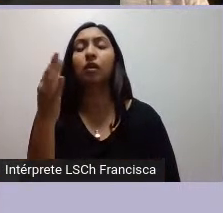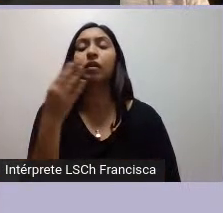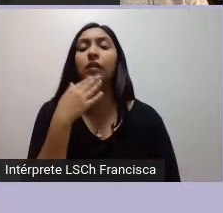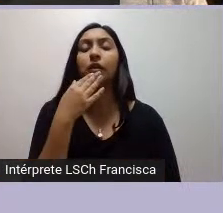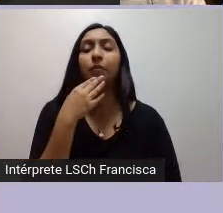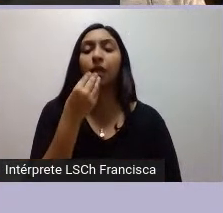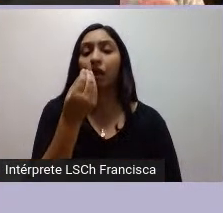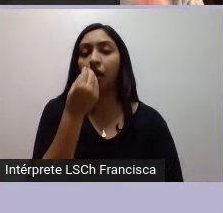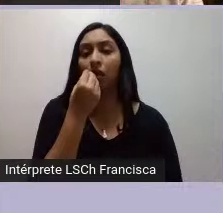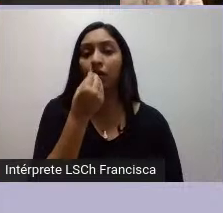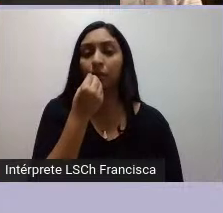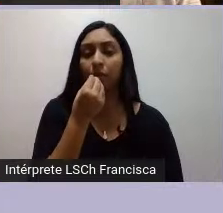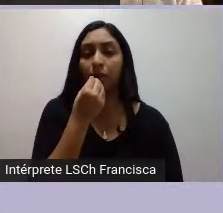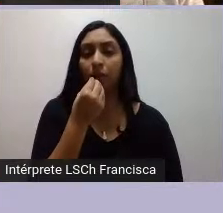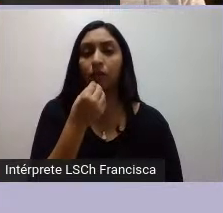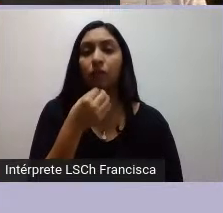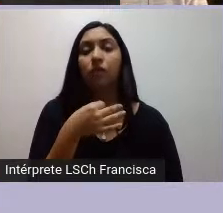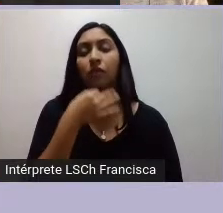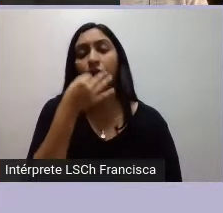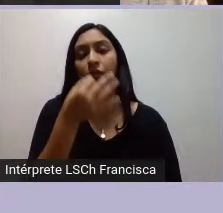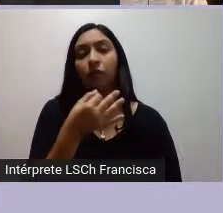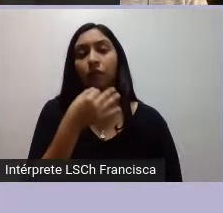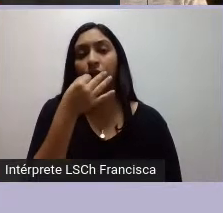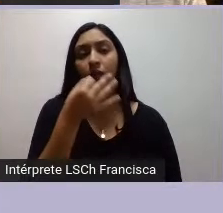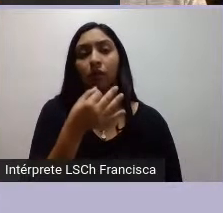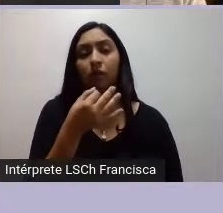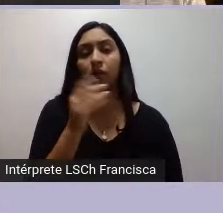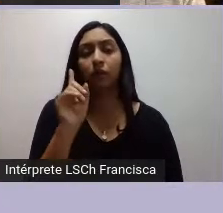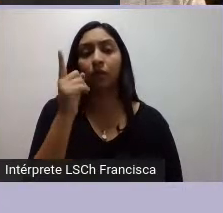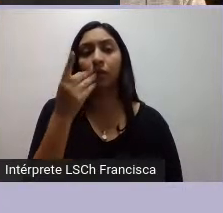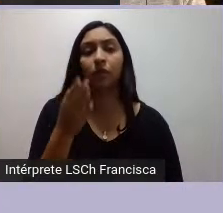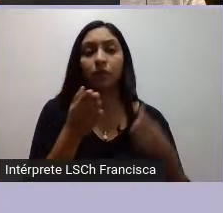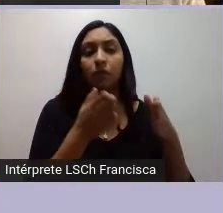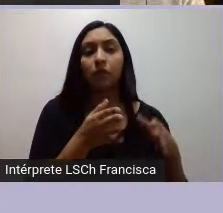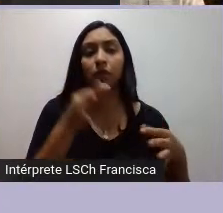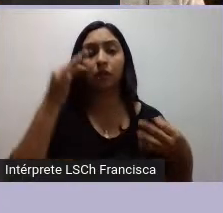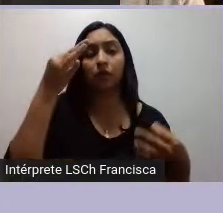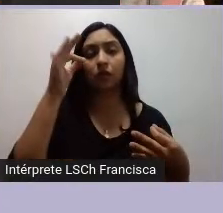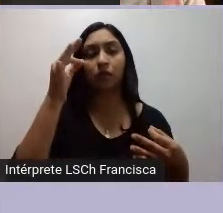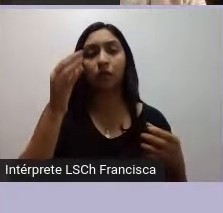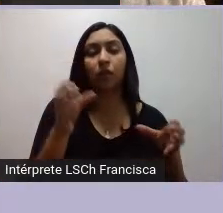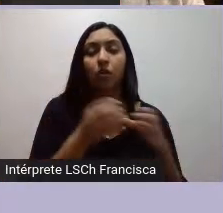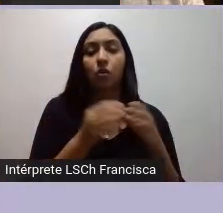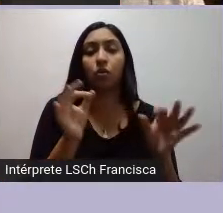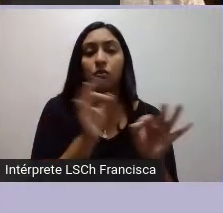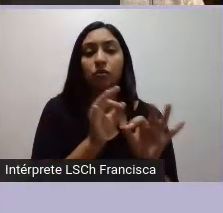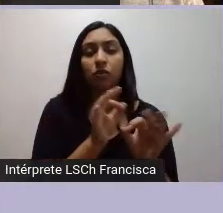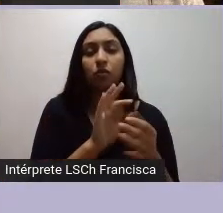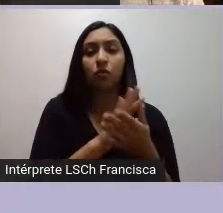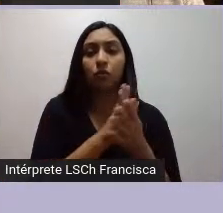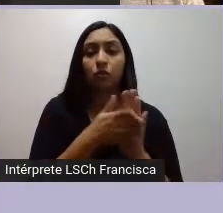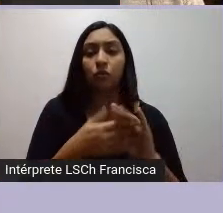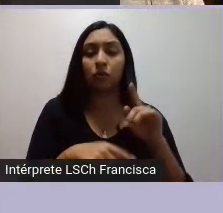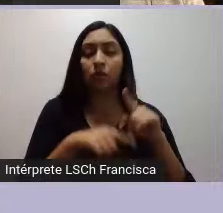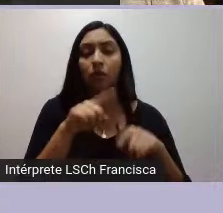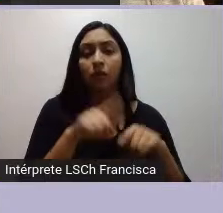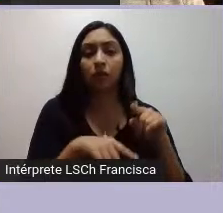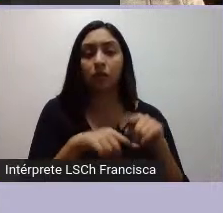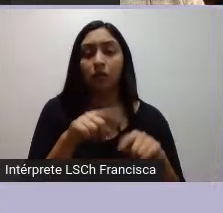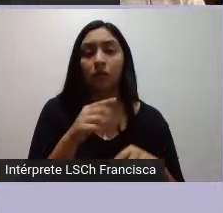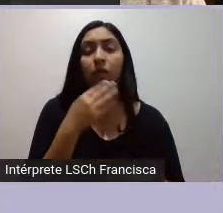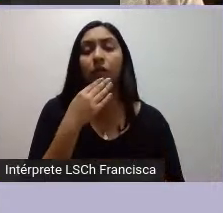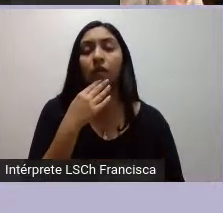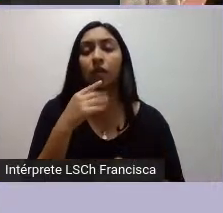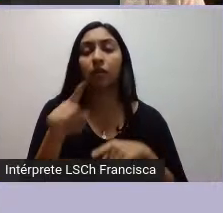sí lo va a ir planteando en primera etapa en su documento el consejo de todas las tierras con mayor fuerza lo plantea la coordinadora